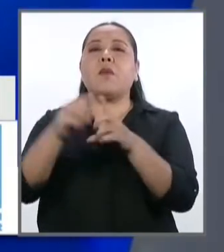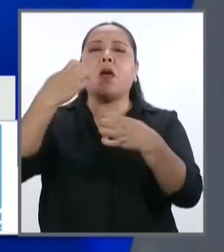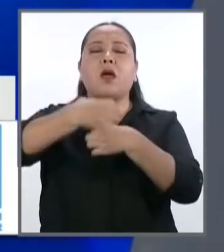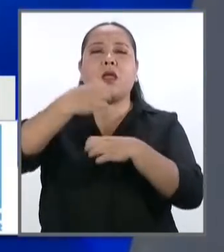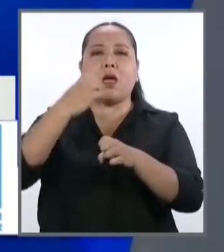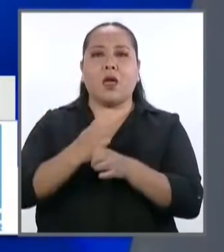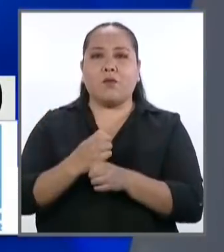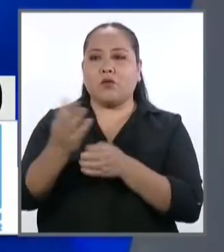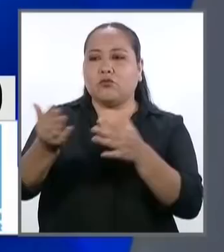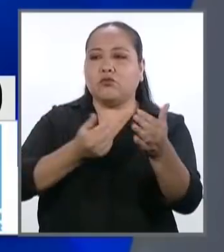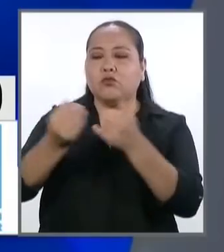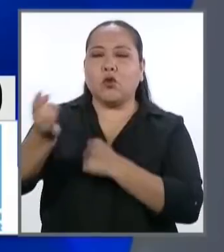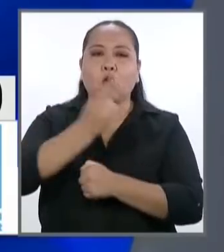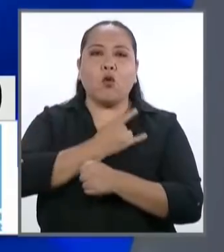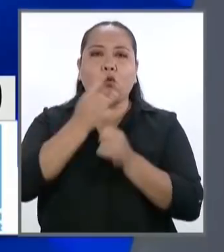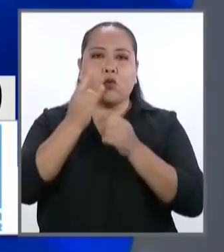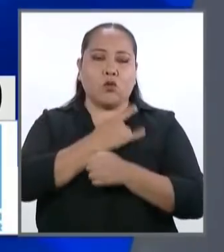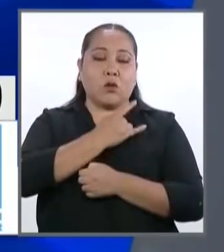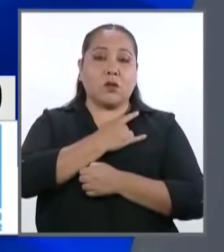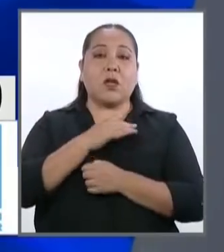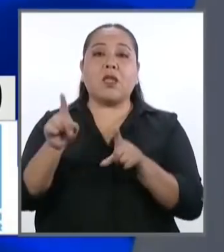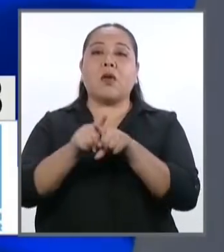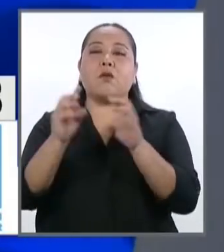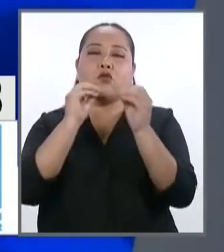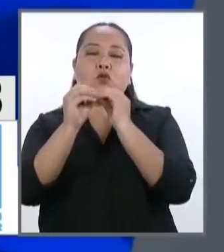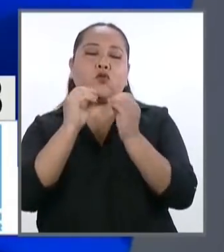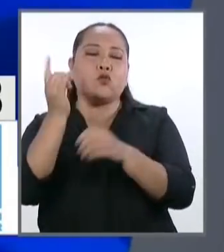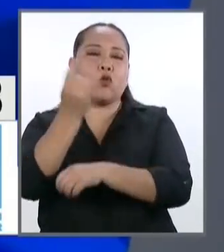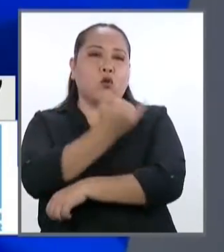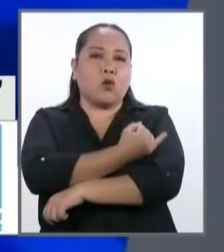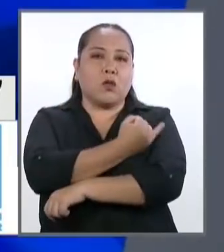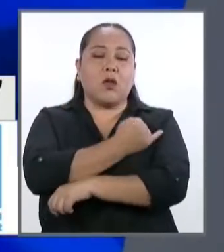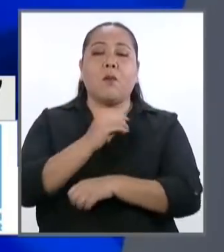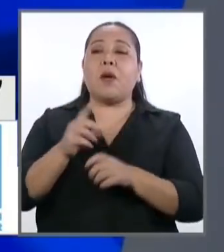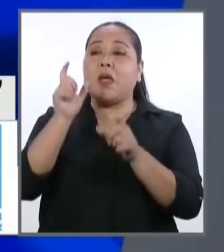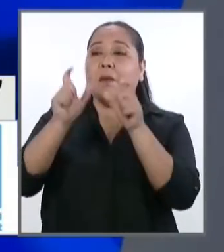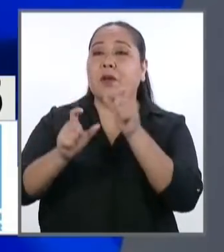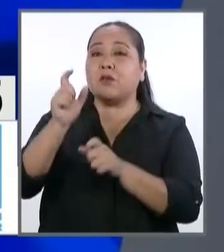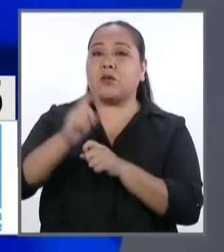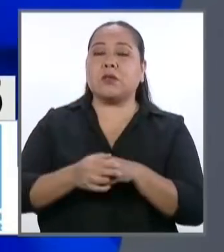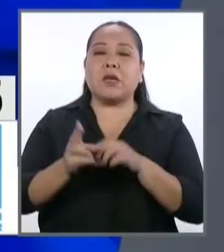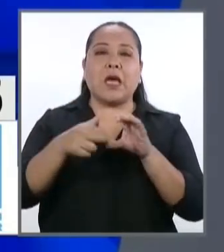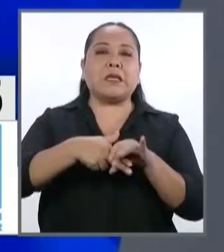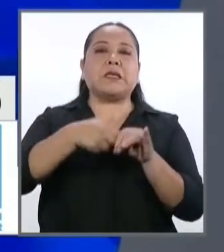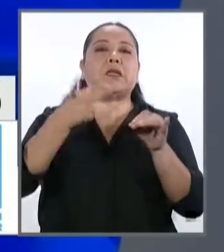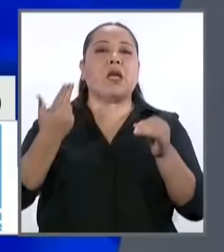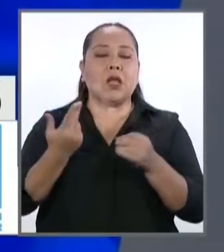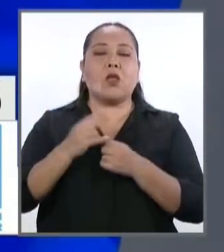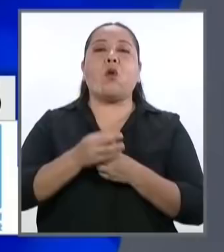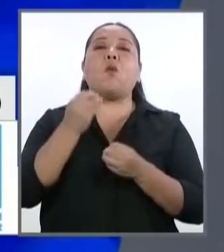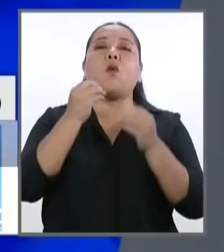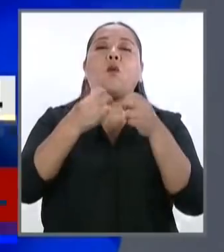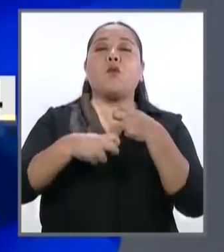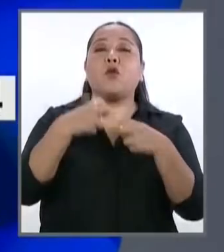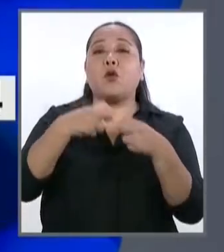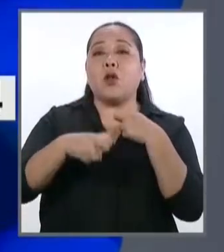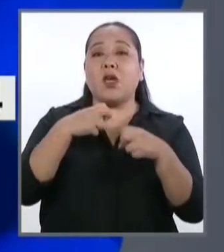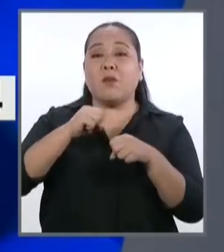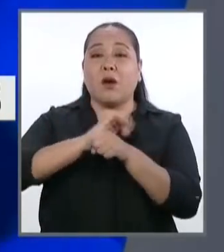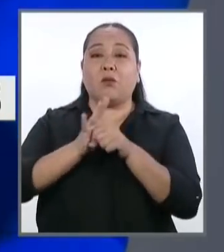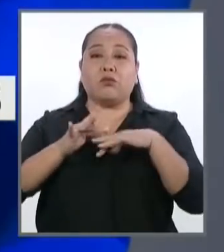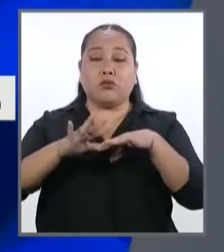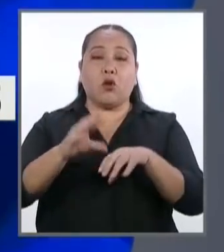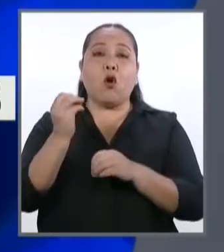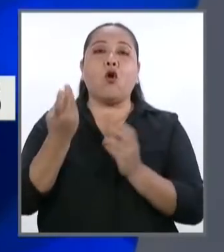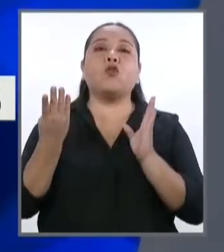rescate universitario y de institutos para toda la juventud que ha dejado de estudiar debido a la crisis sanitaria o universidades debidamente cerradas por